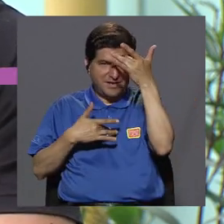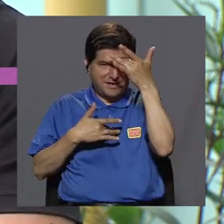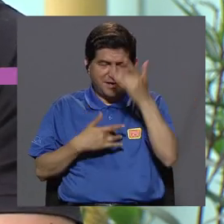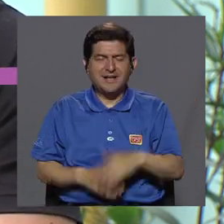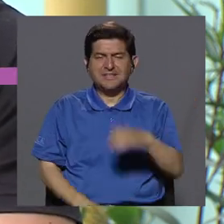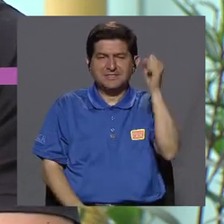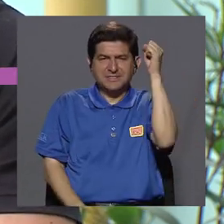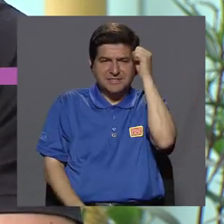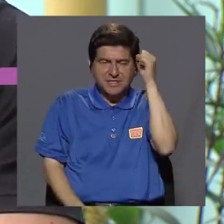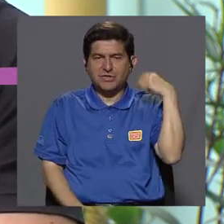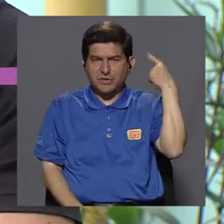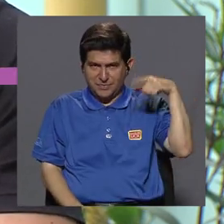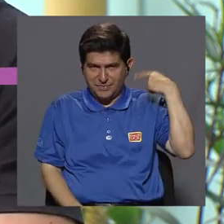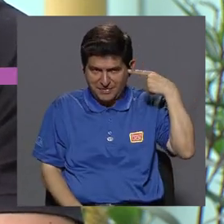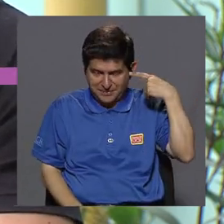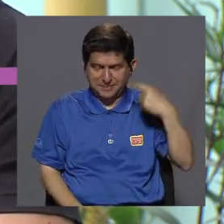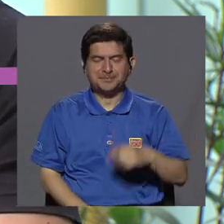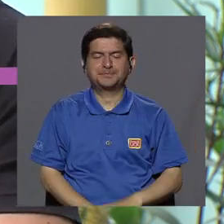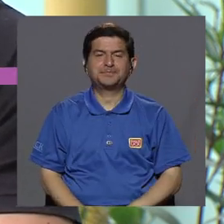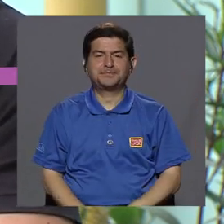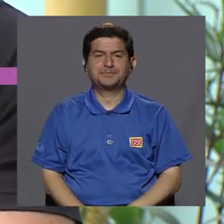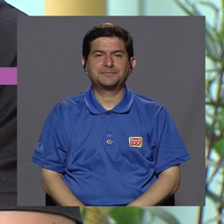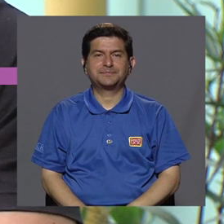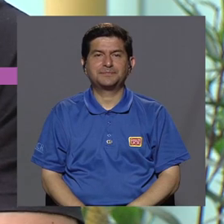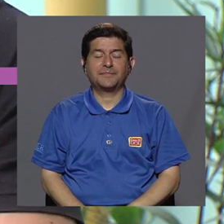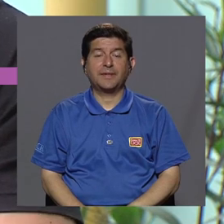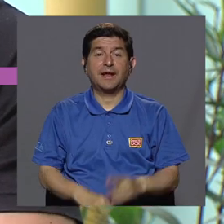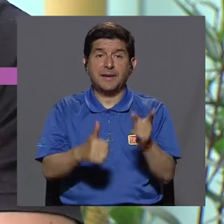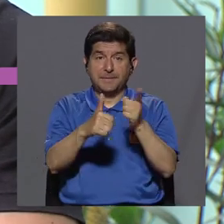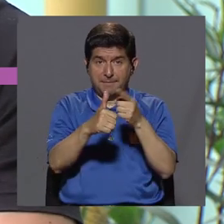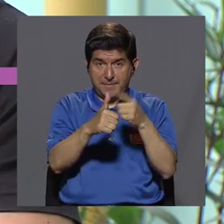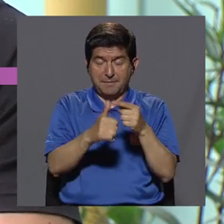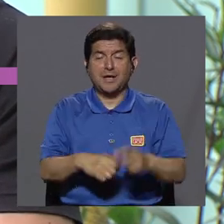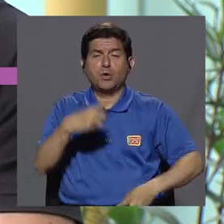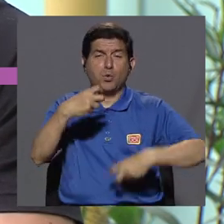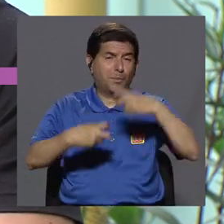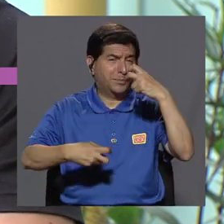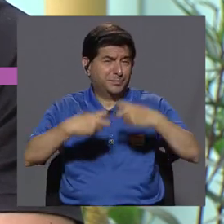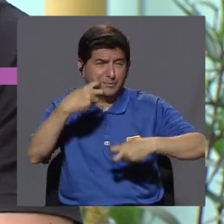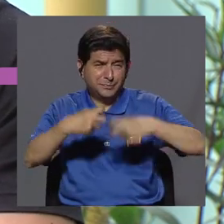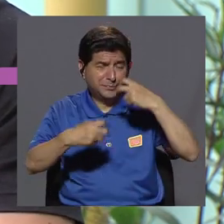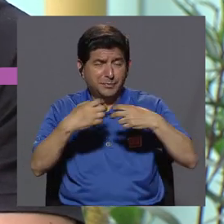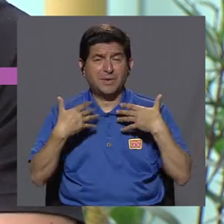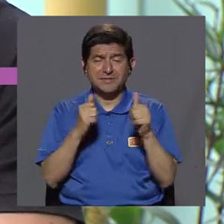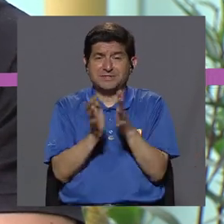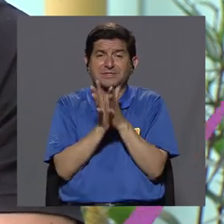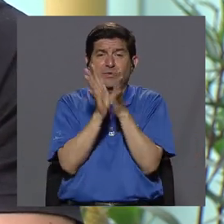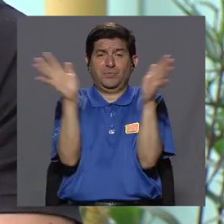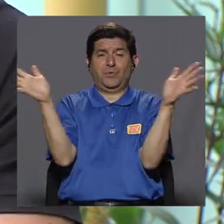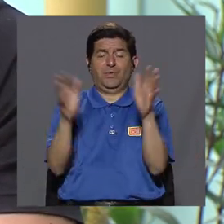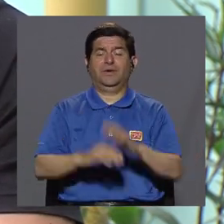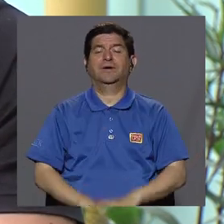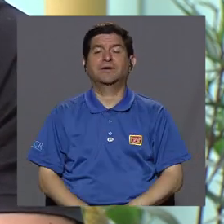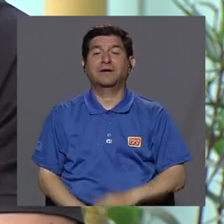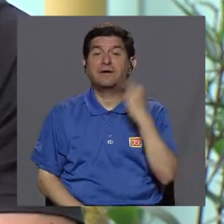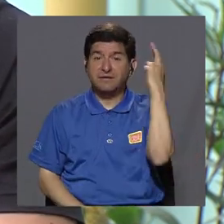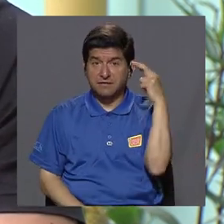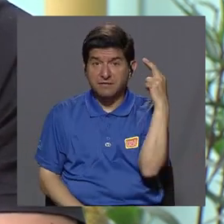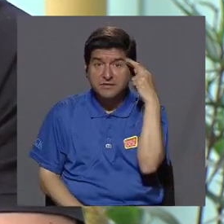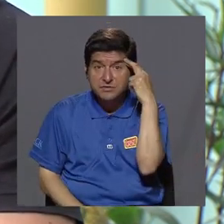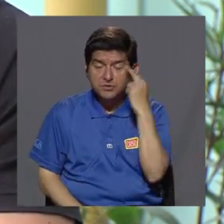síndromes demenciales? ¿Verdad? Bueno, es en primer lugar una problemática en salud pública, ¿verdad? Ya que